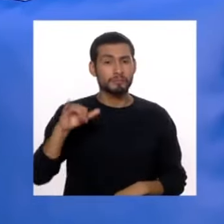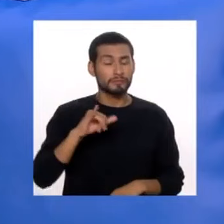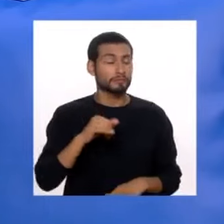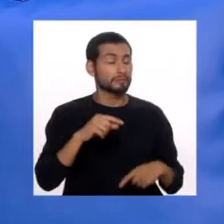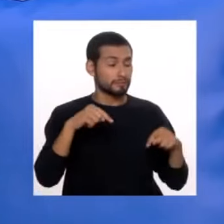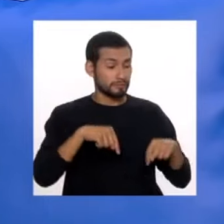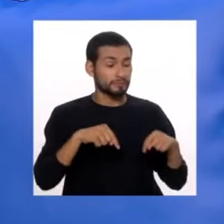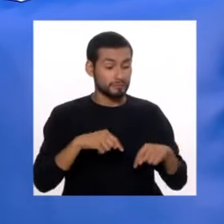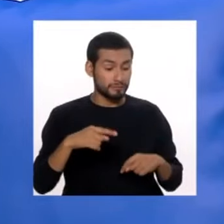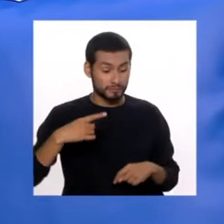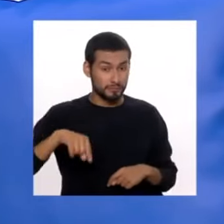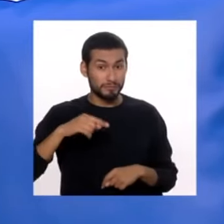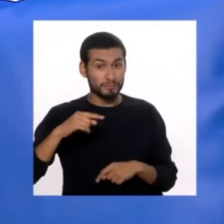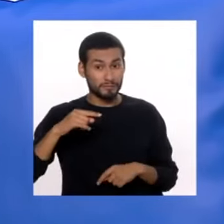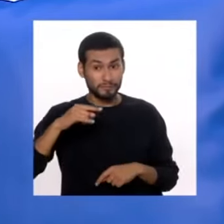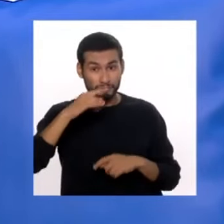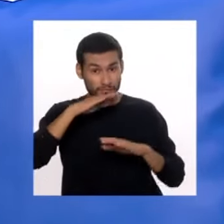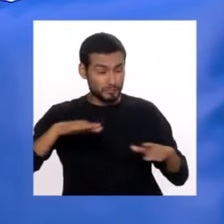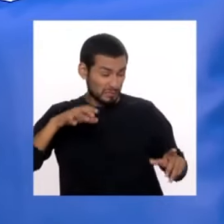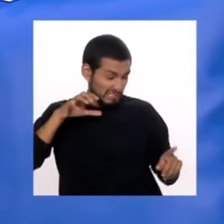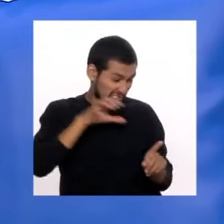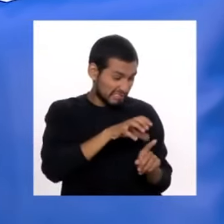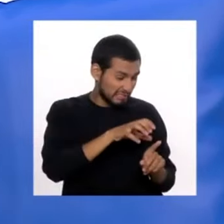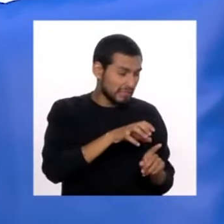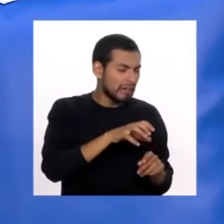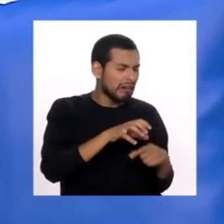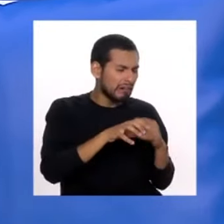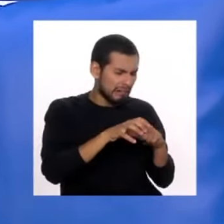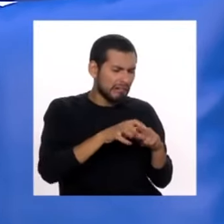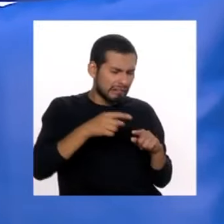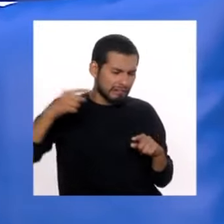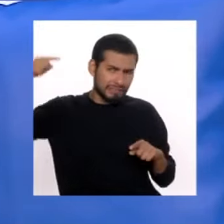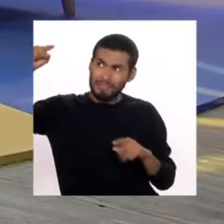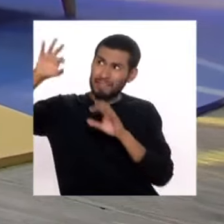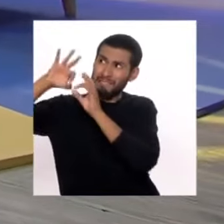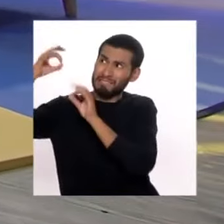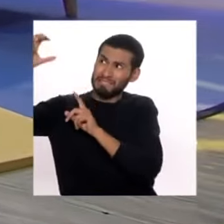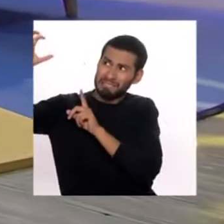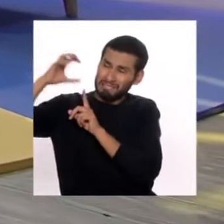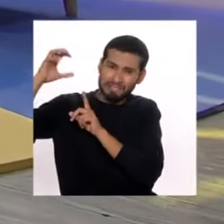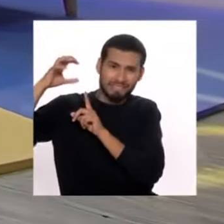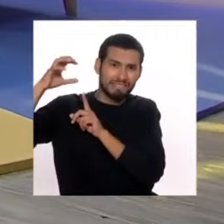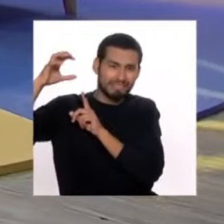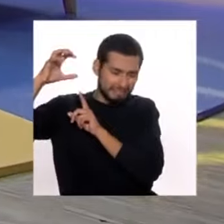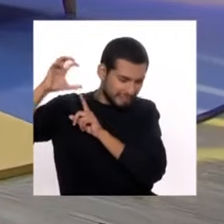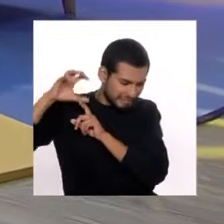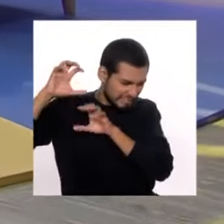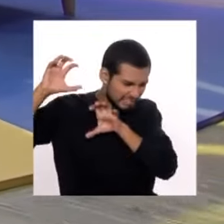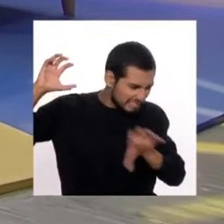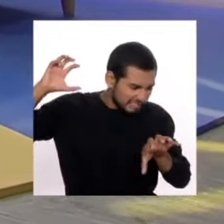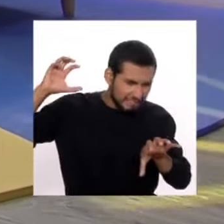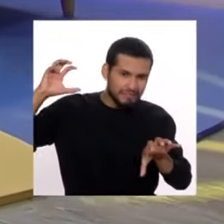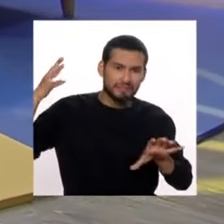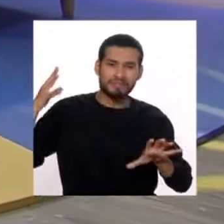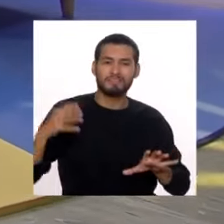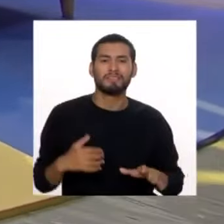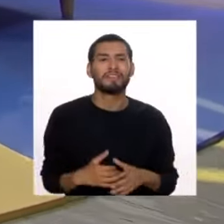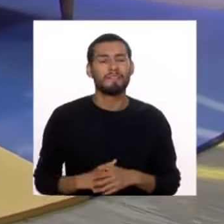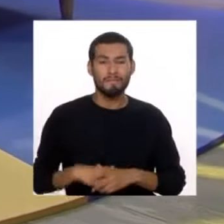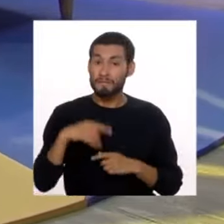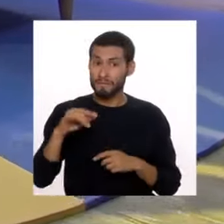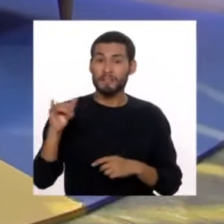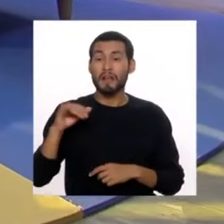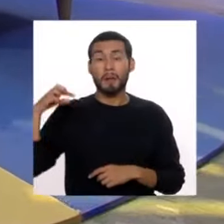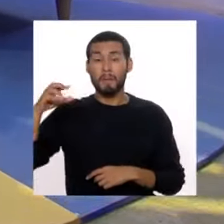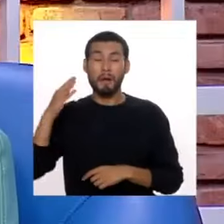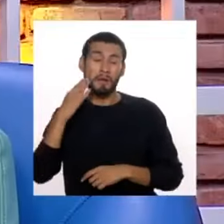que ahora bulean reciben violencia en el hogar, reciben violencia en casa. Es lo que conversábamos ahora, ¿no? Está el típico